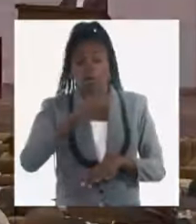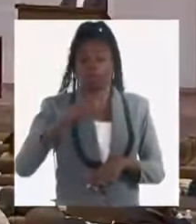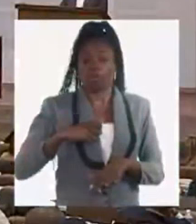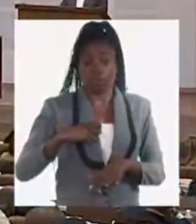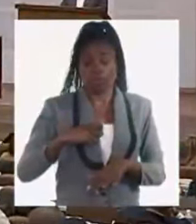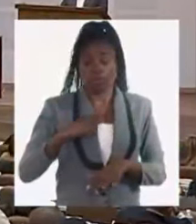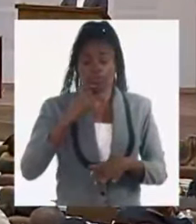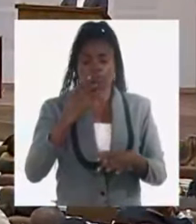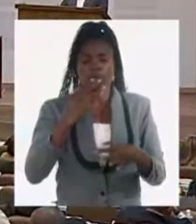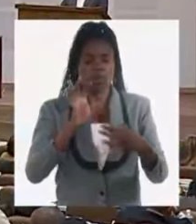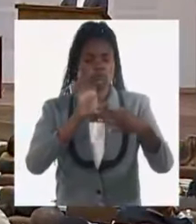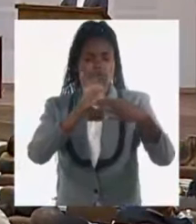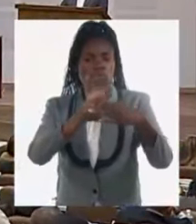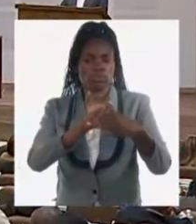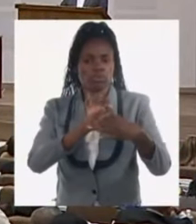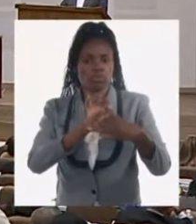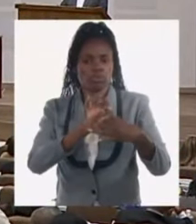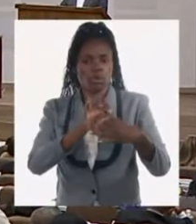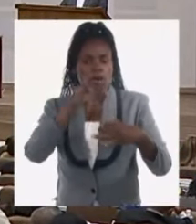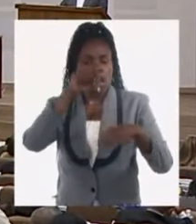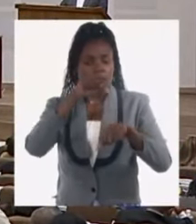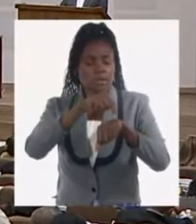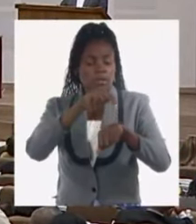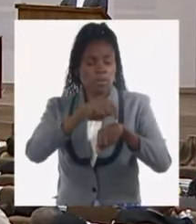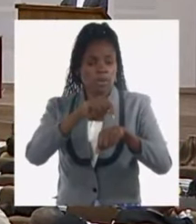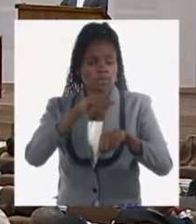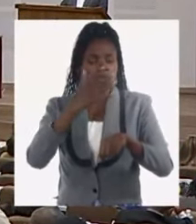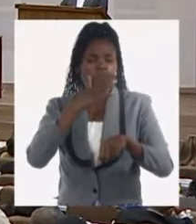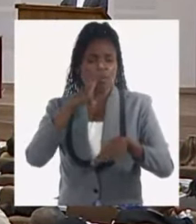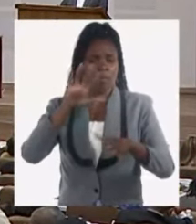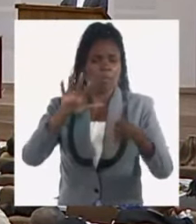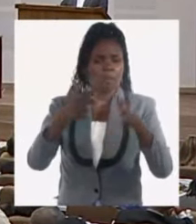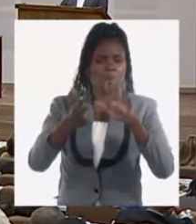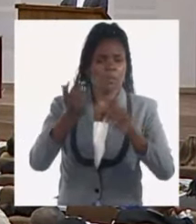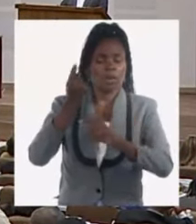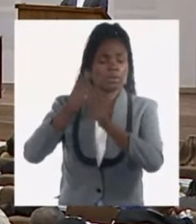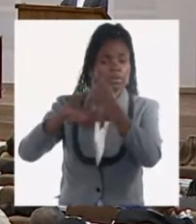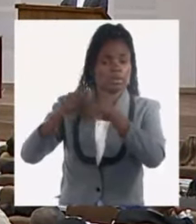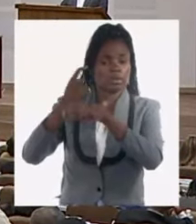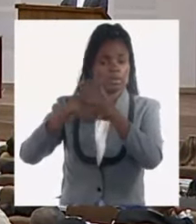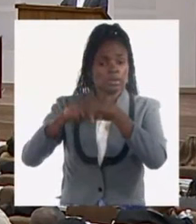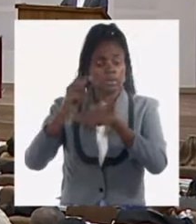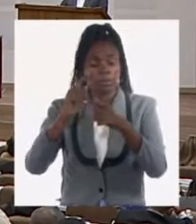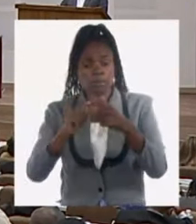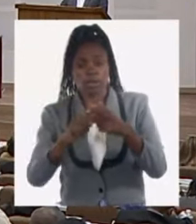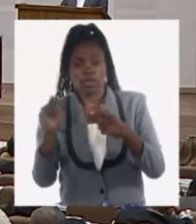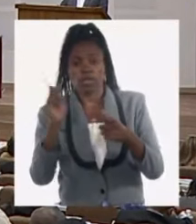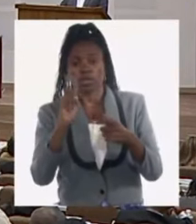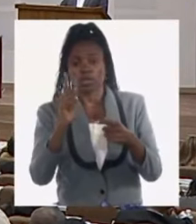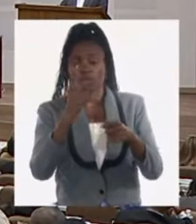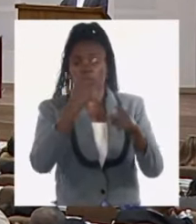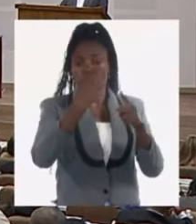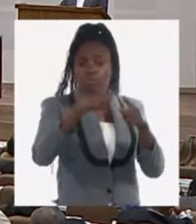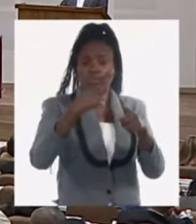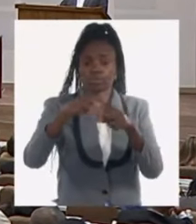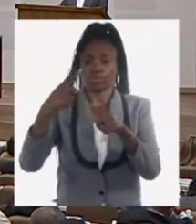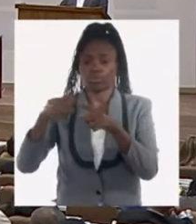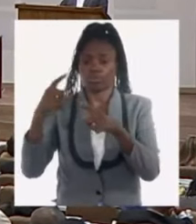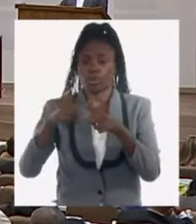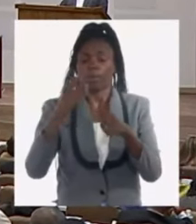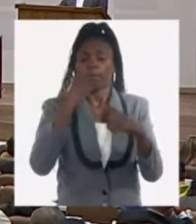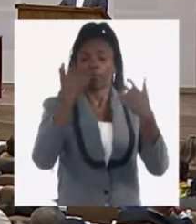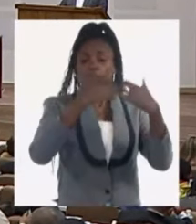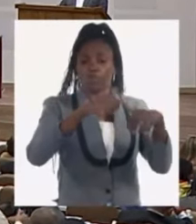se mantiene hasta el momento la tendencia a la importación de bienes finales y no de insumos para